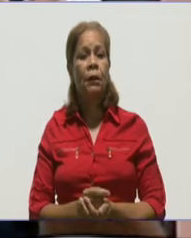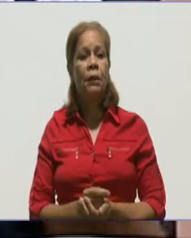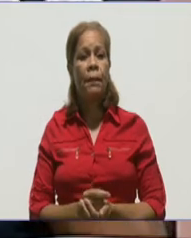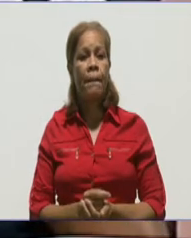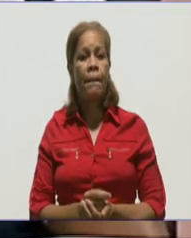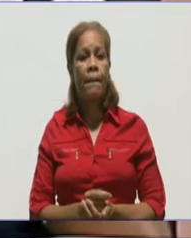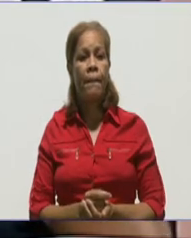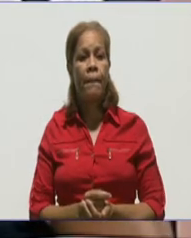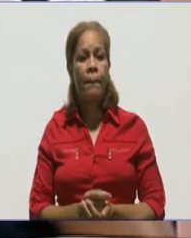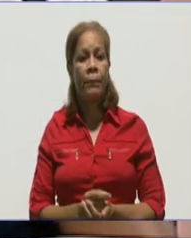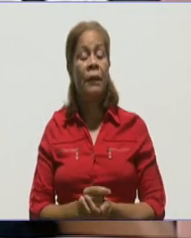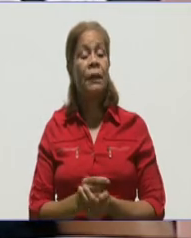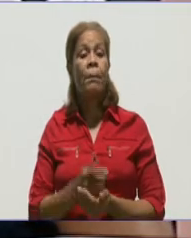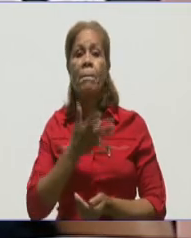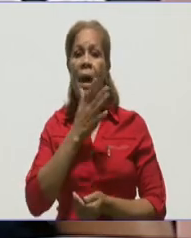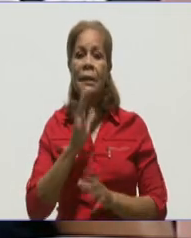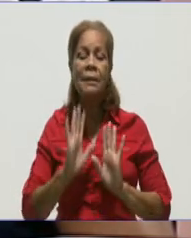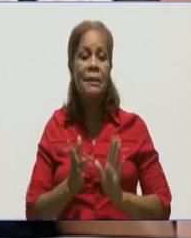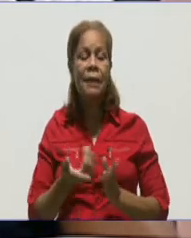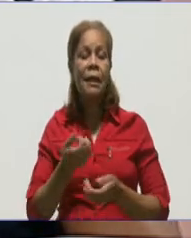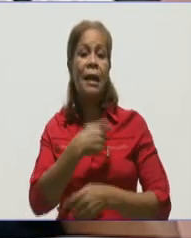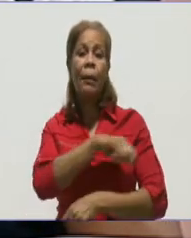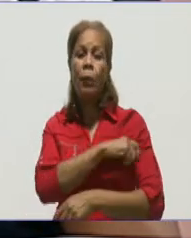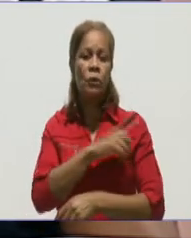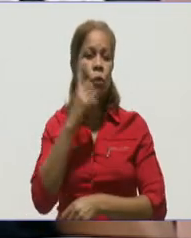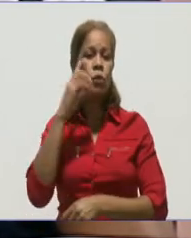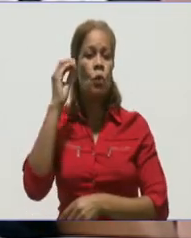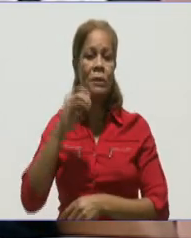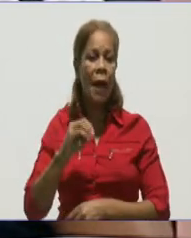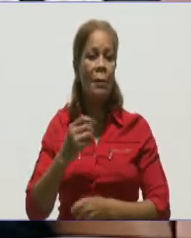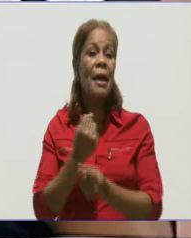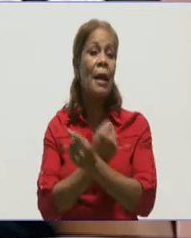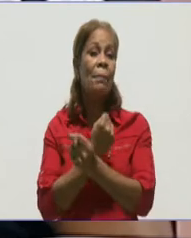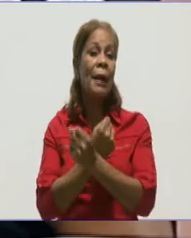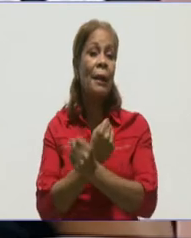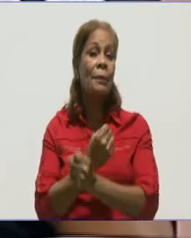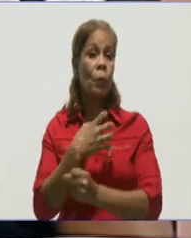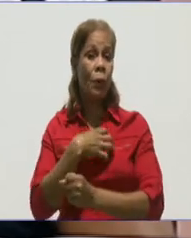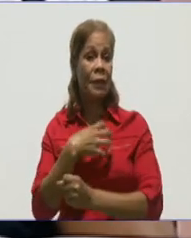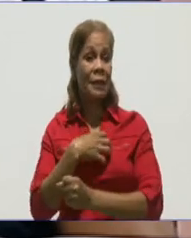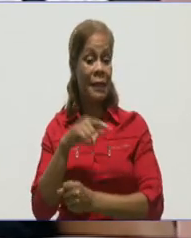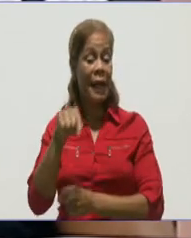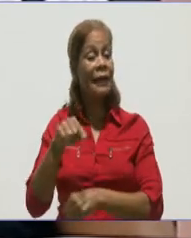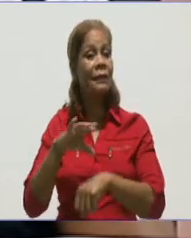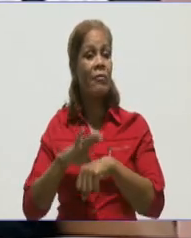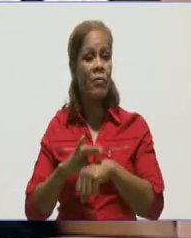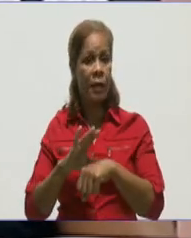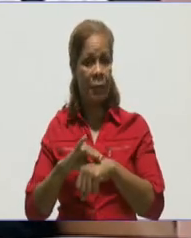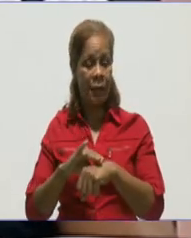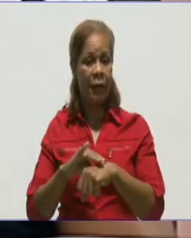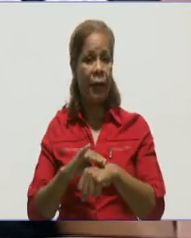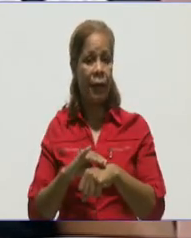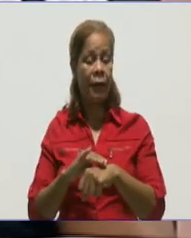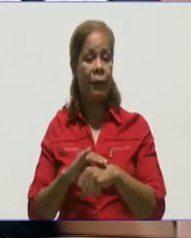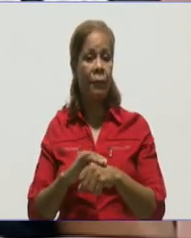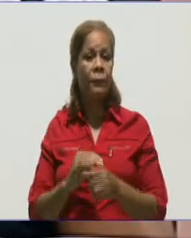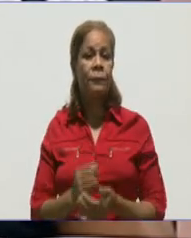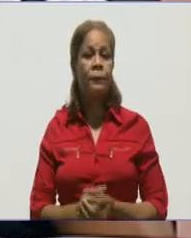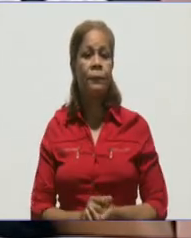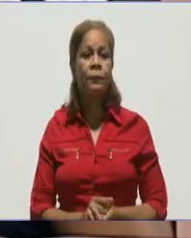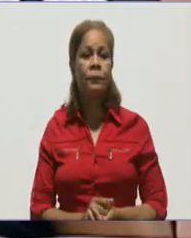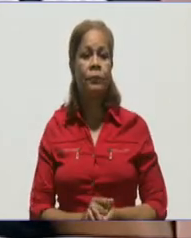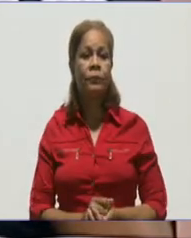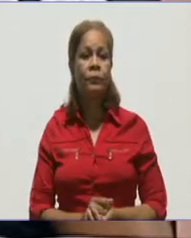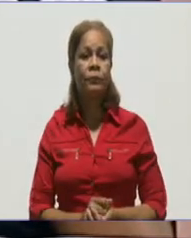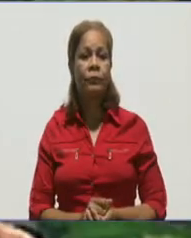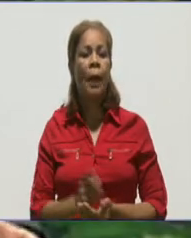hecho conciencia de la magnitud, de la gravedad de lo que estamos enfrentando con el tema del coronavirus. Nérico,